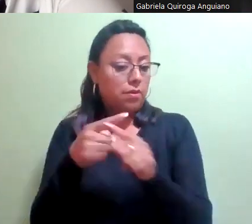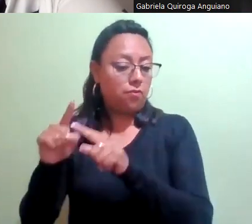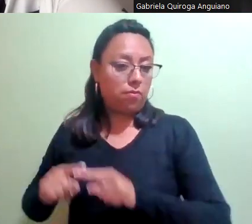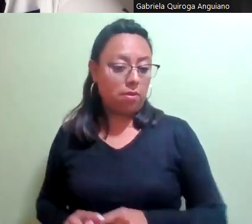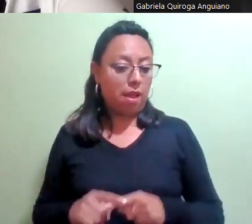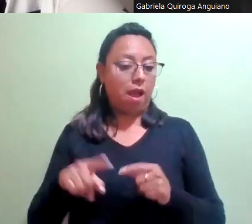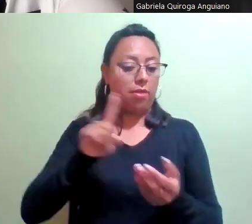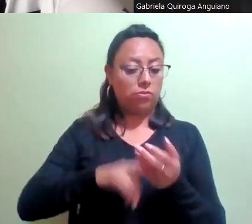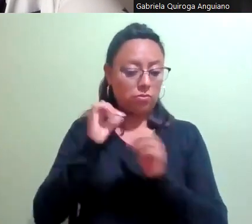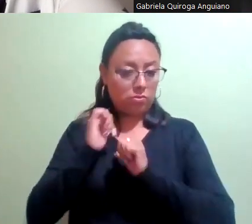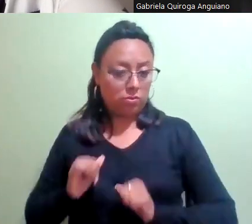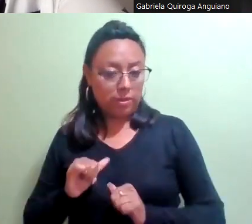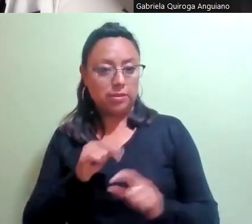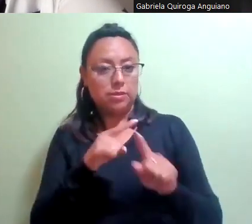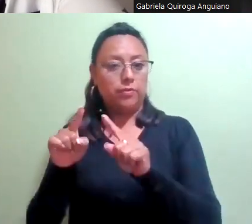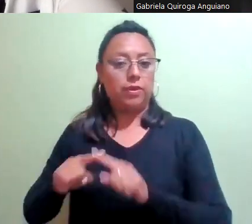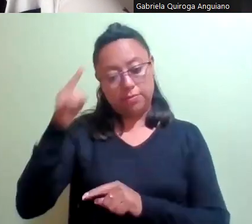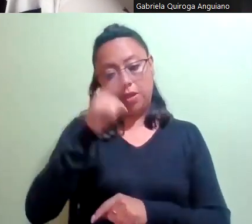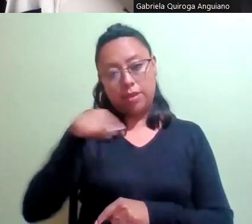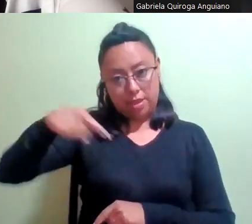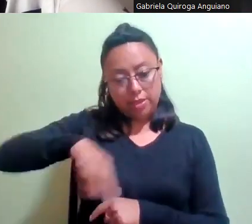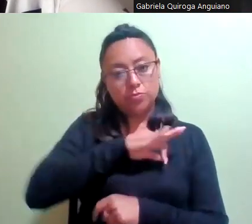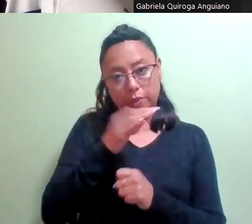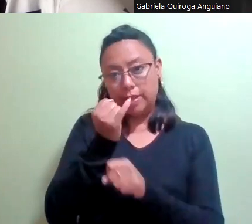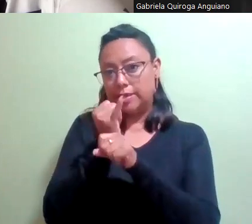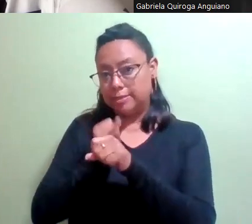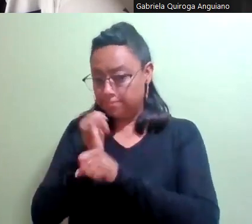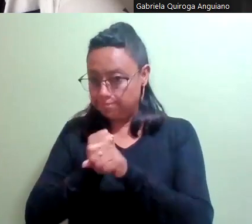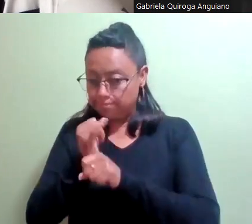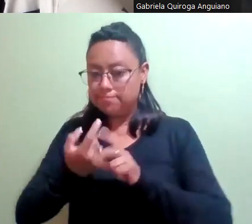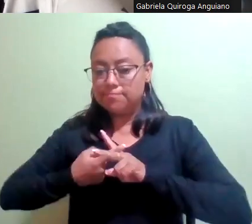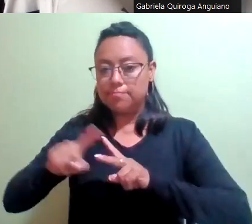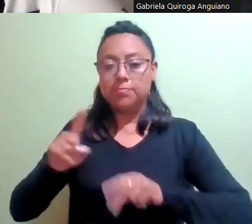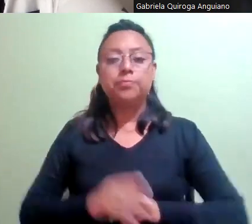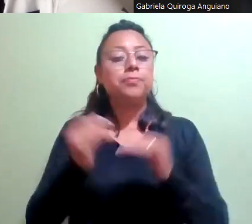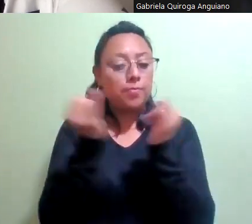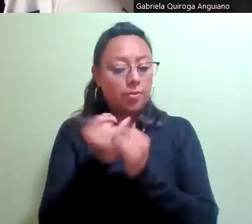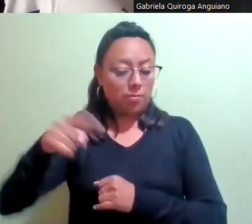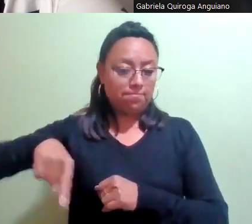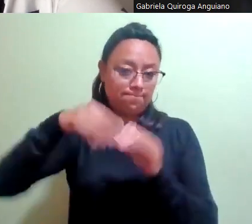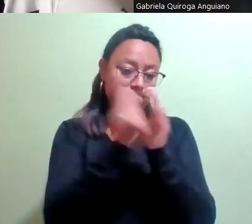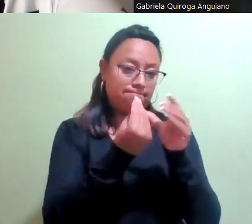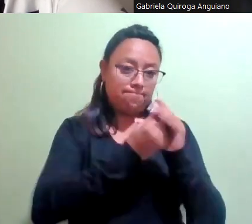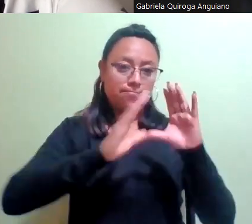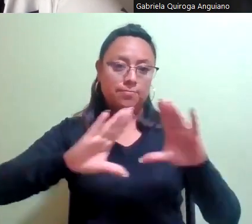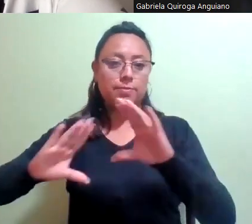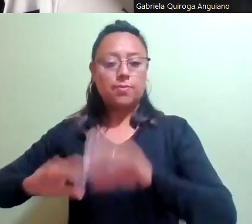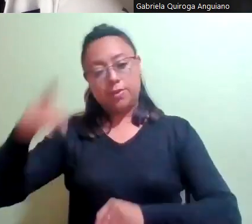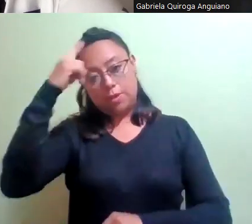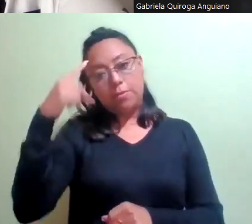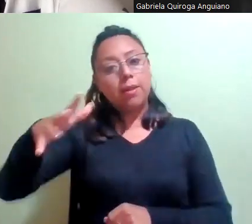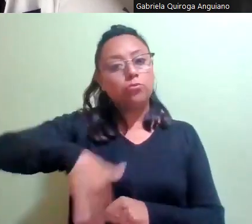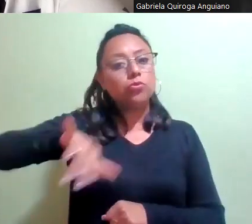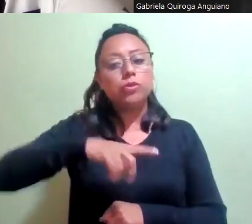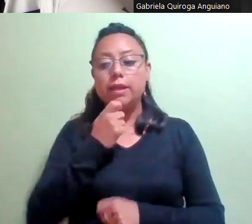correspondientes para que inicien una investigación. Asimismo, imparten cursos para la prevención de abusos infantiles apoyando